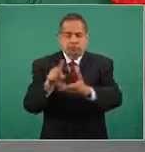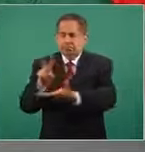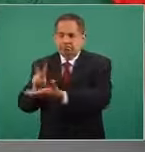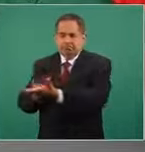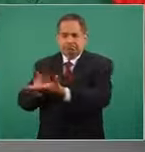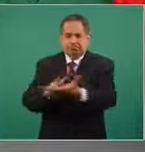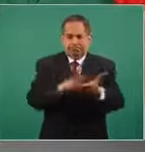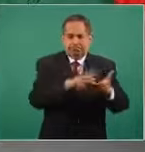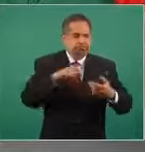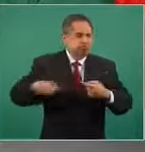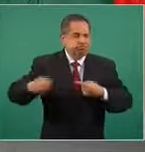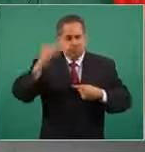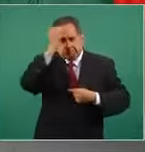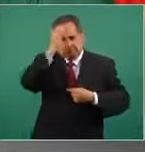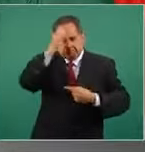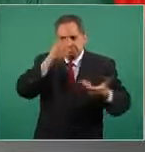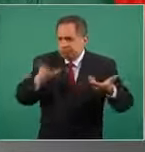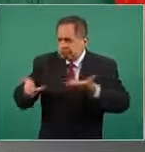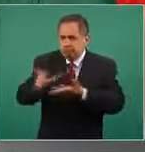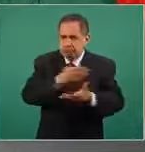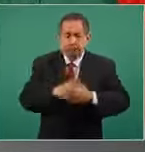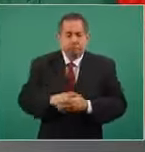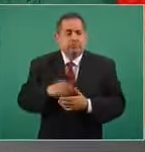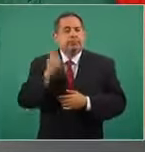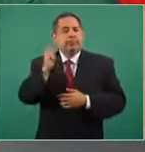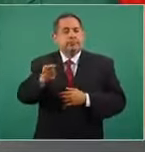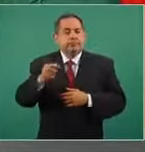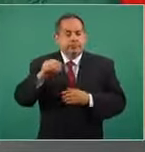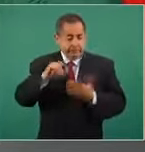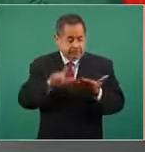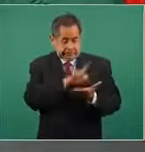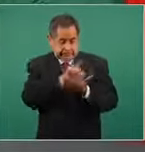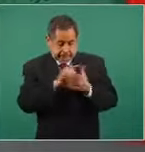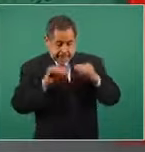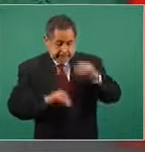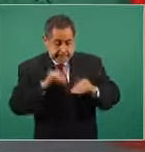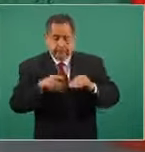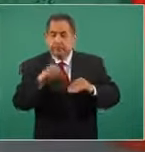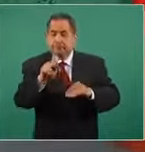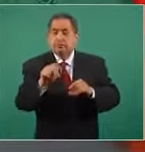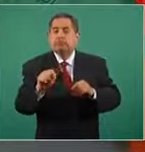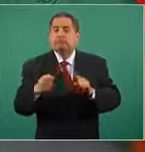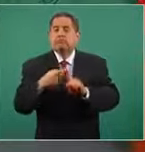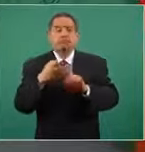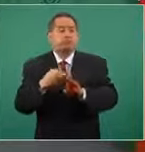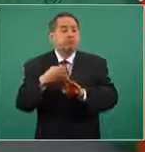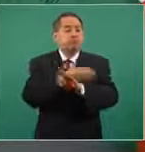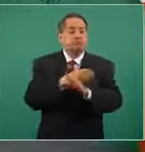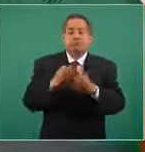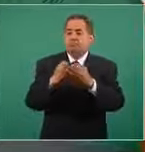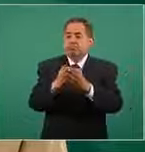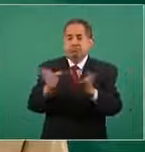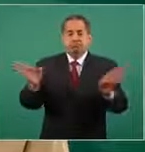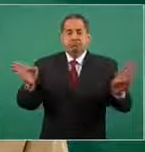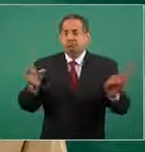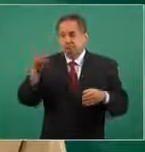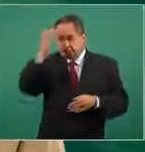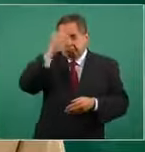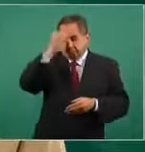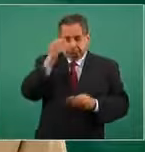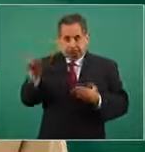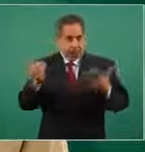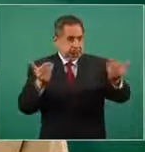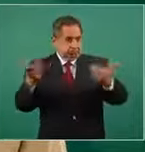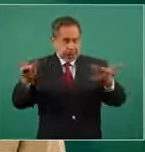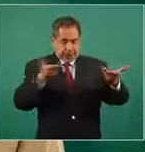Y esta práctica de parlamento abierto a mí me parece de lo más positiva para avanzar en la construcción normativa